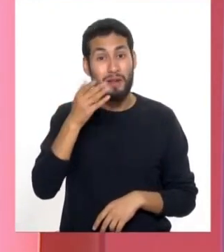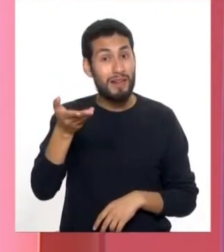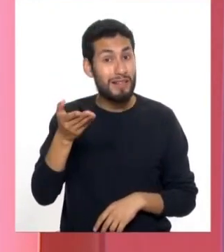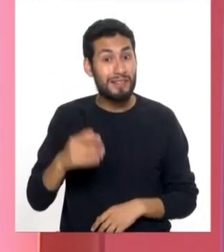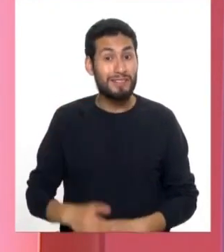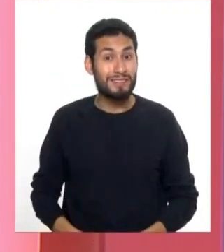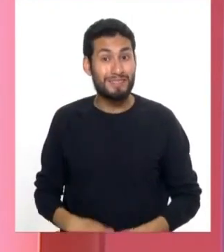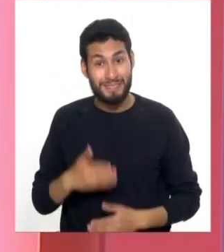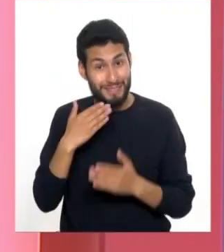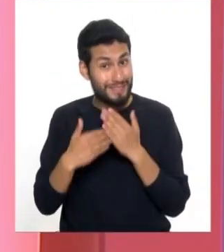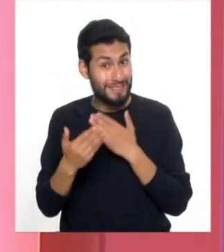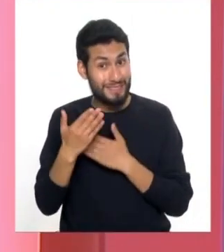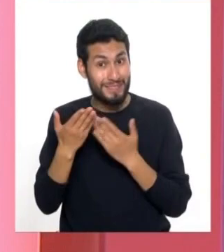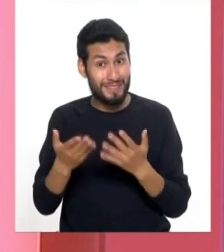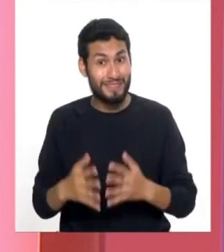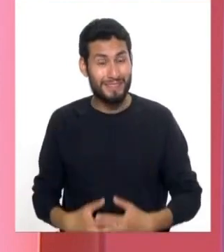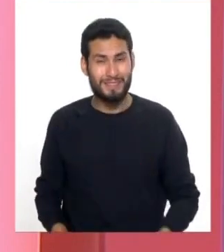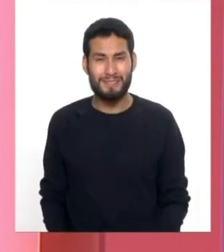Carmen, buenos días.